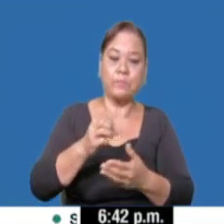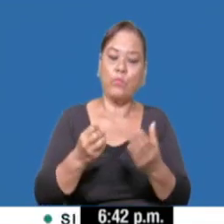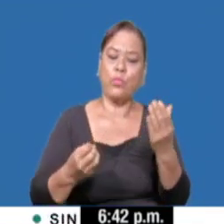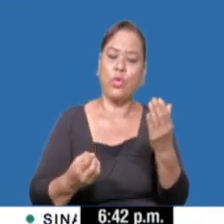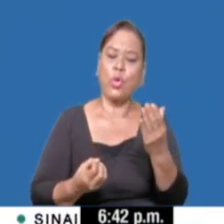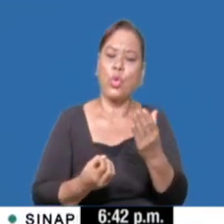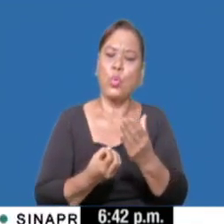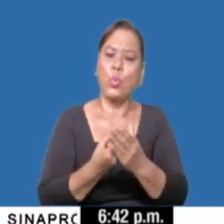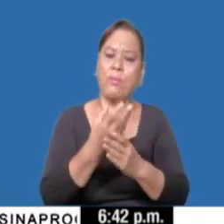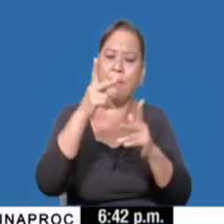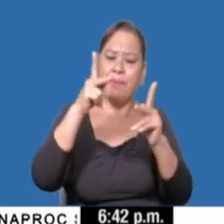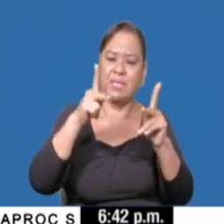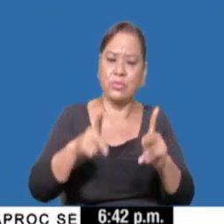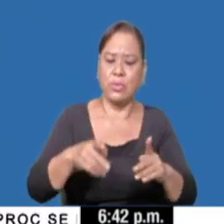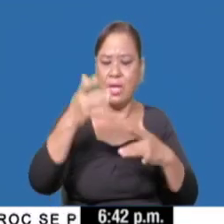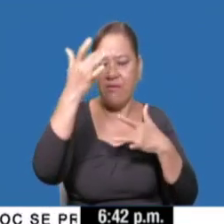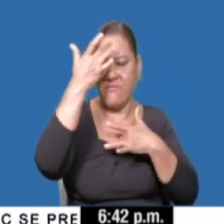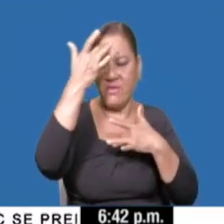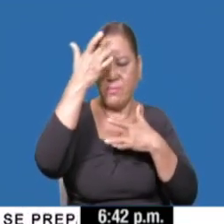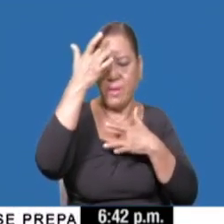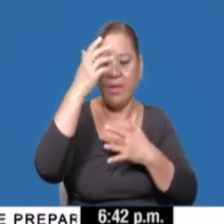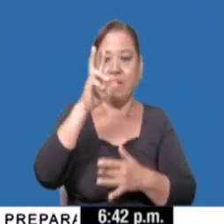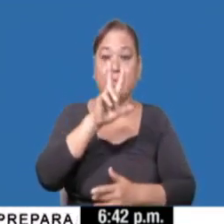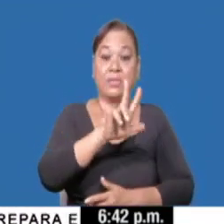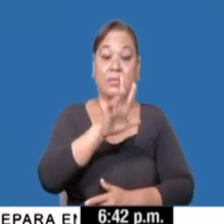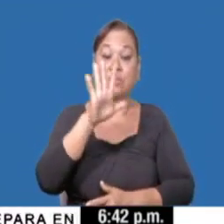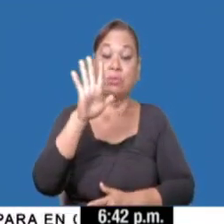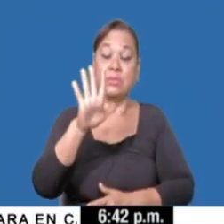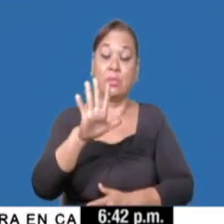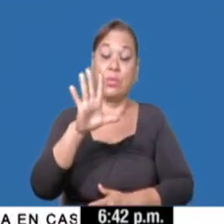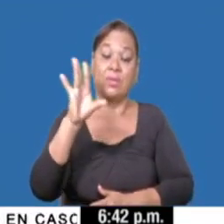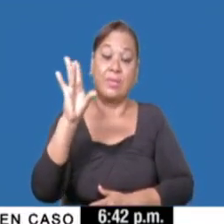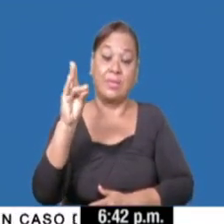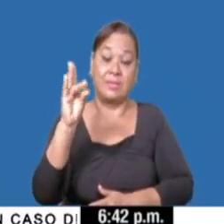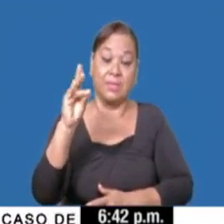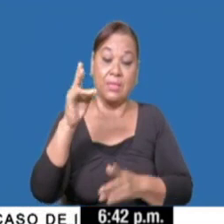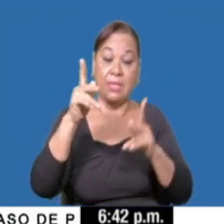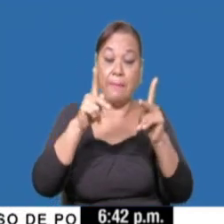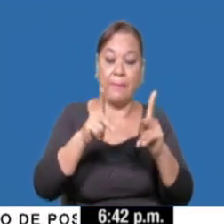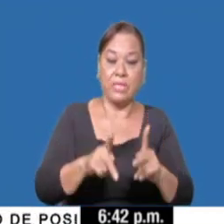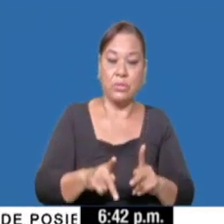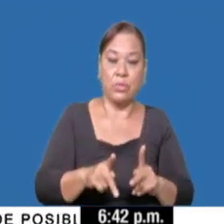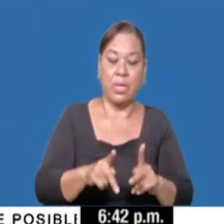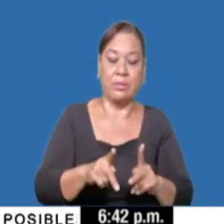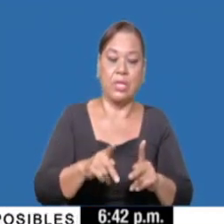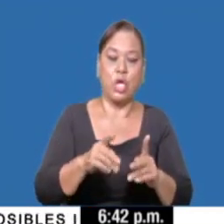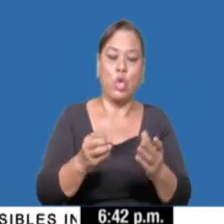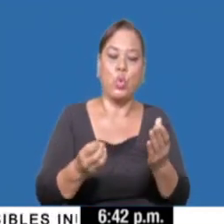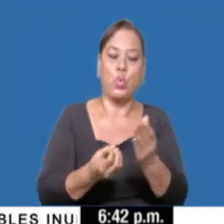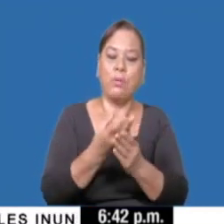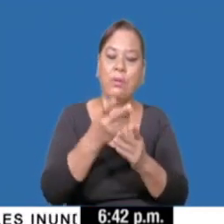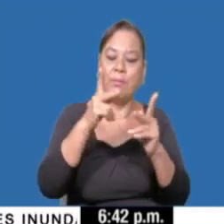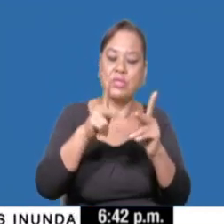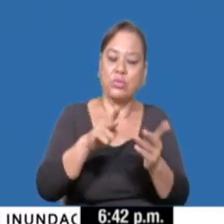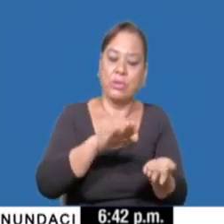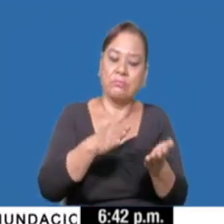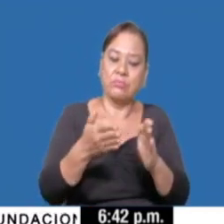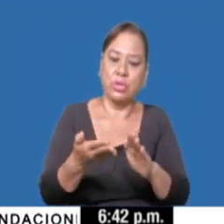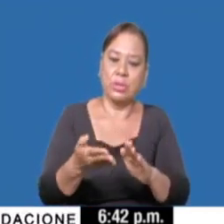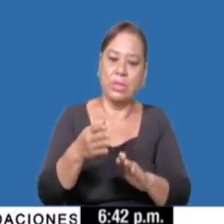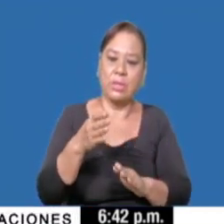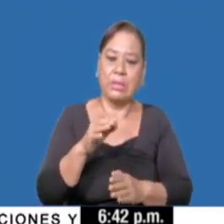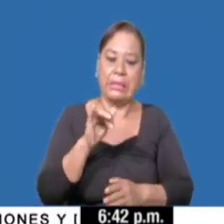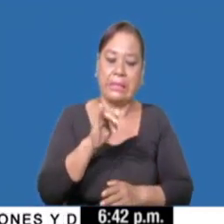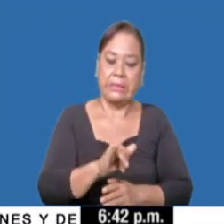casos para el día de hoy, 357 pacientes y el total de nuevas defunciones de las